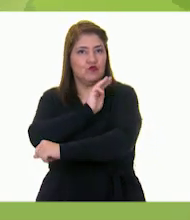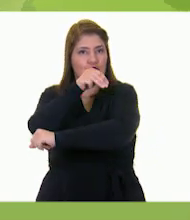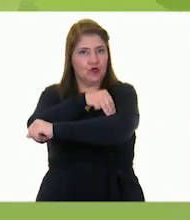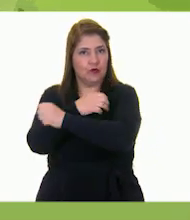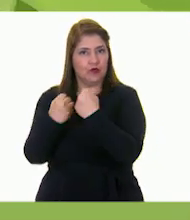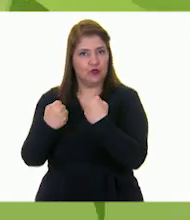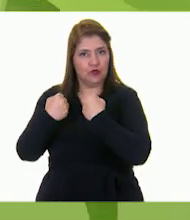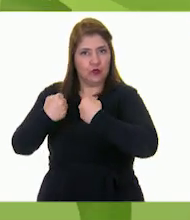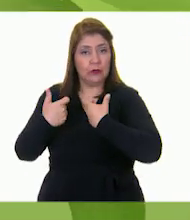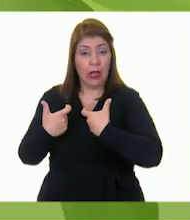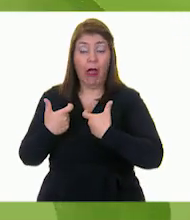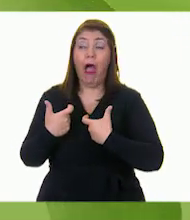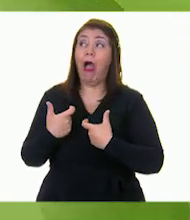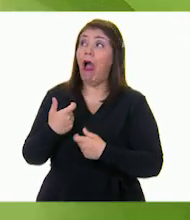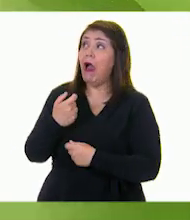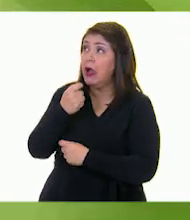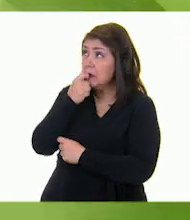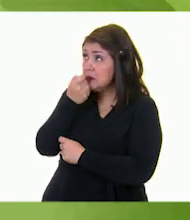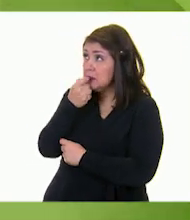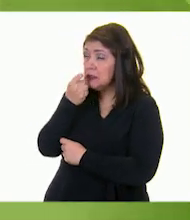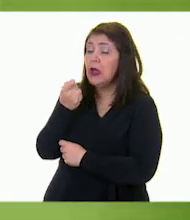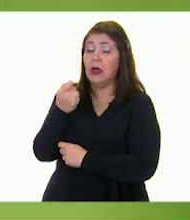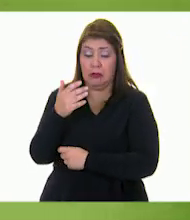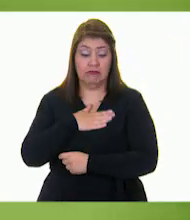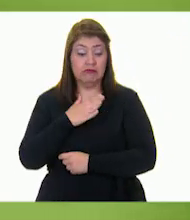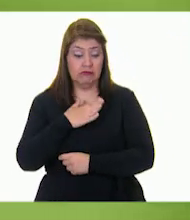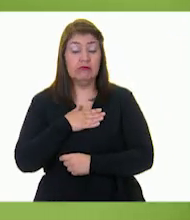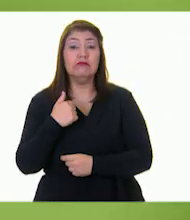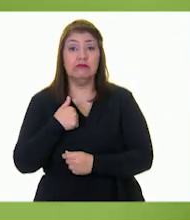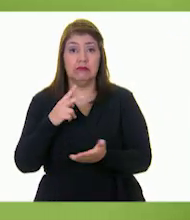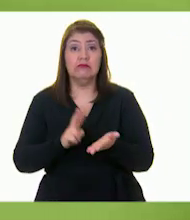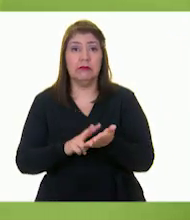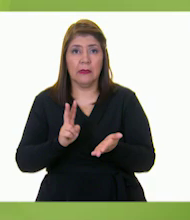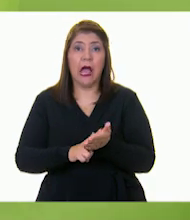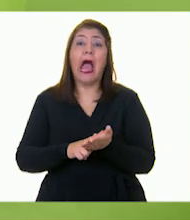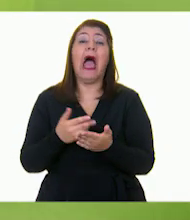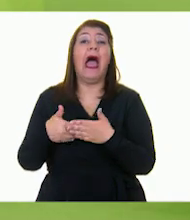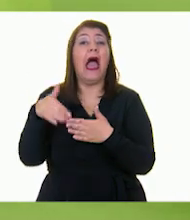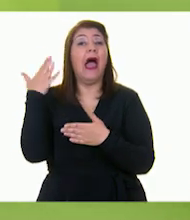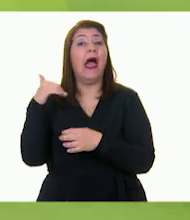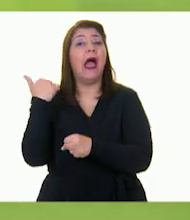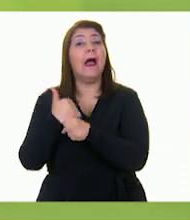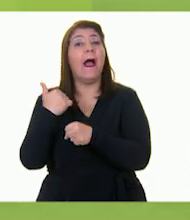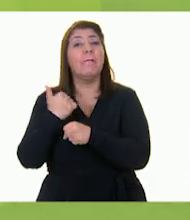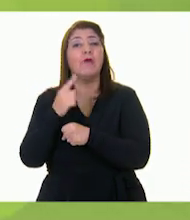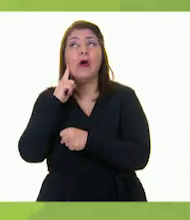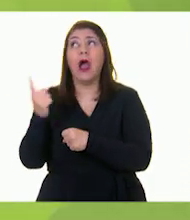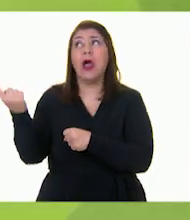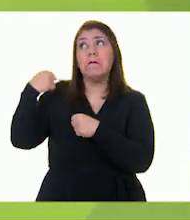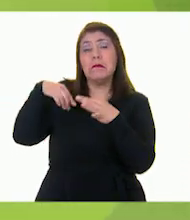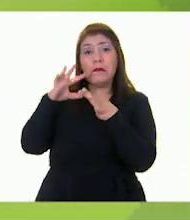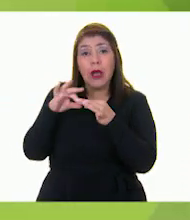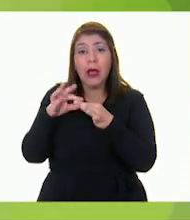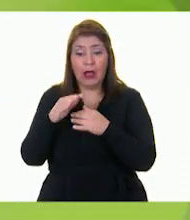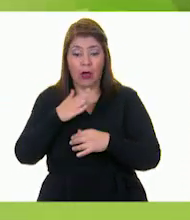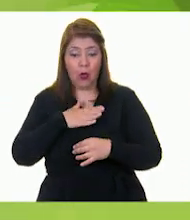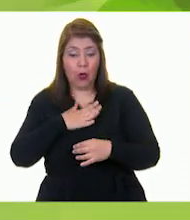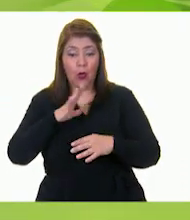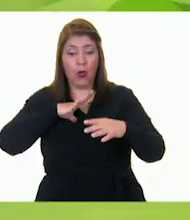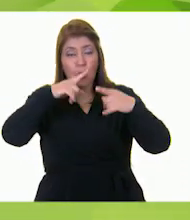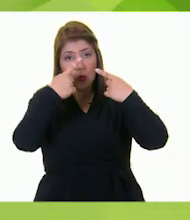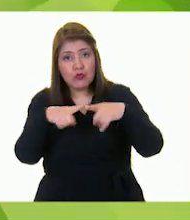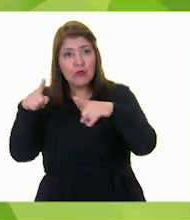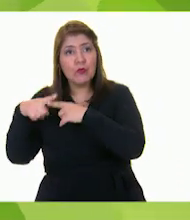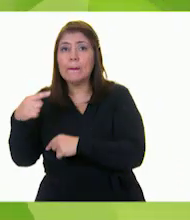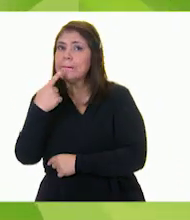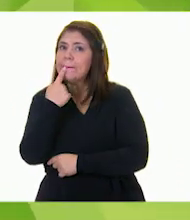Pepita también sabía que era muy valiosa, porque su abuelita le había contado que tenía mucha variedad